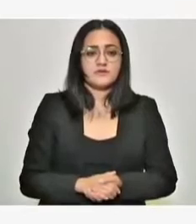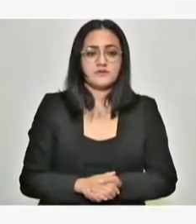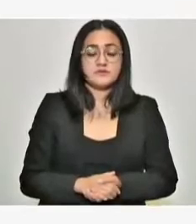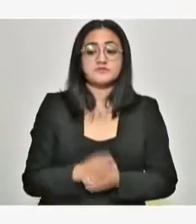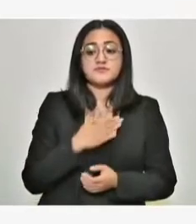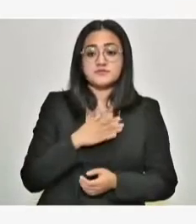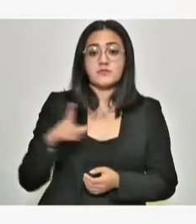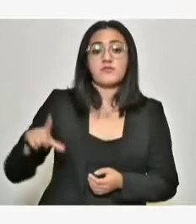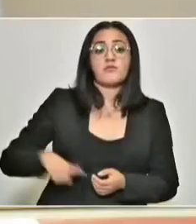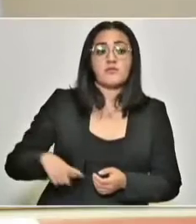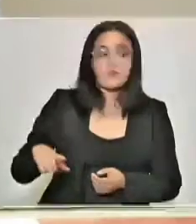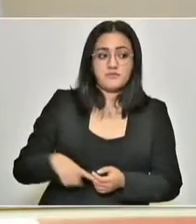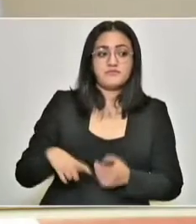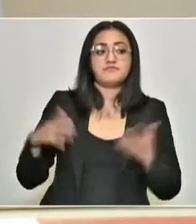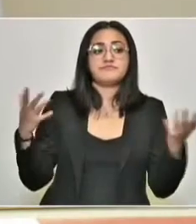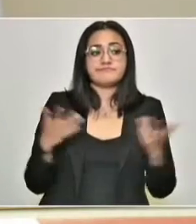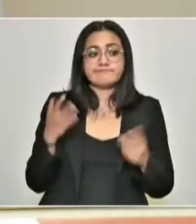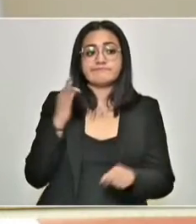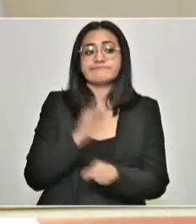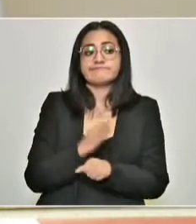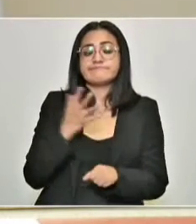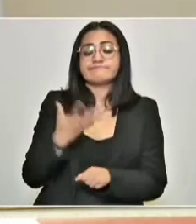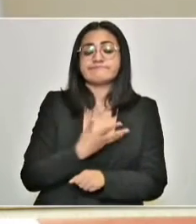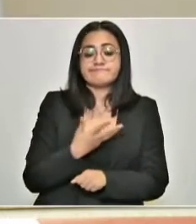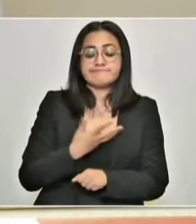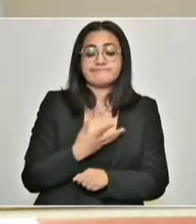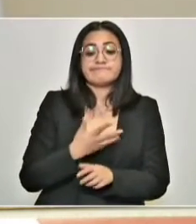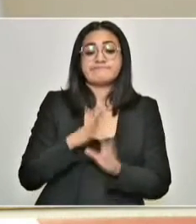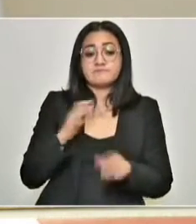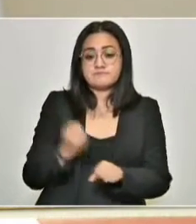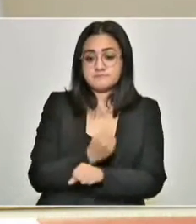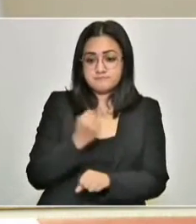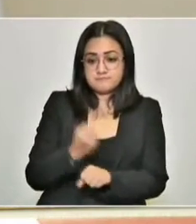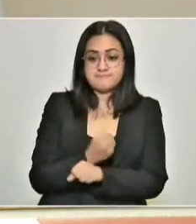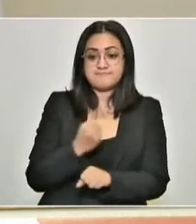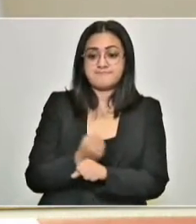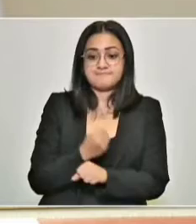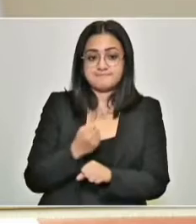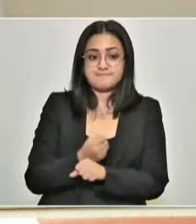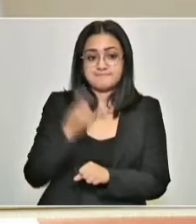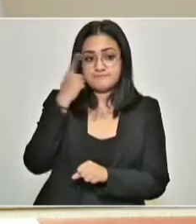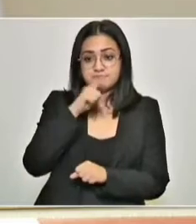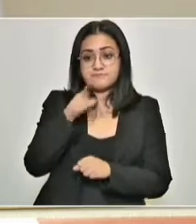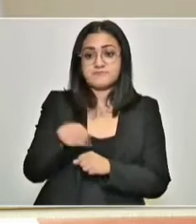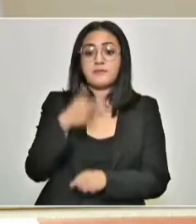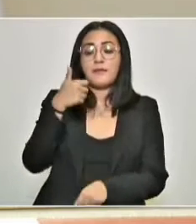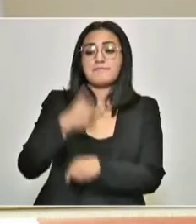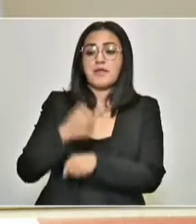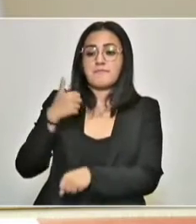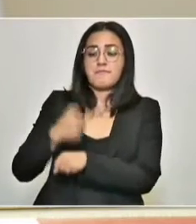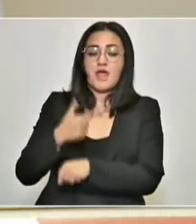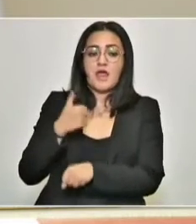El gobierno va a adquirir zapatos para las primarias.